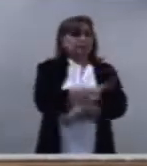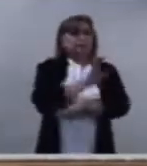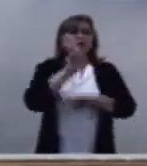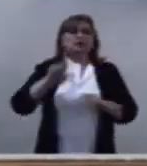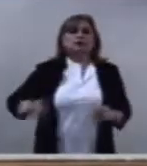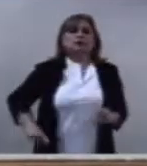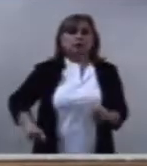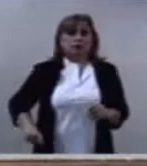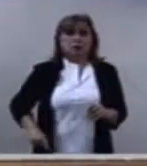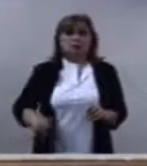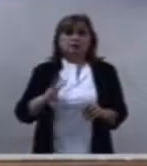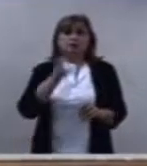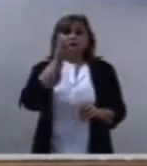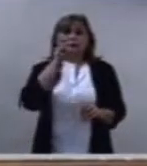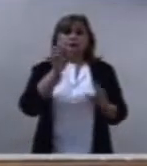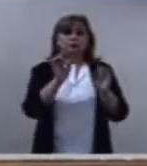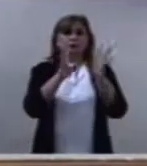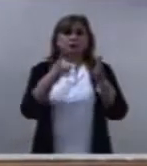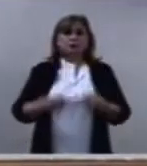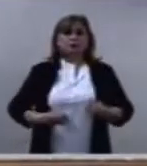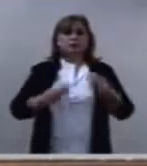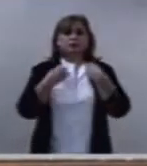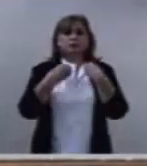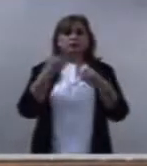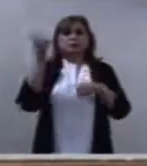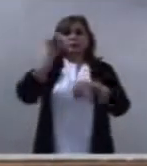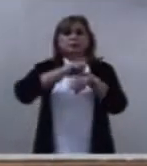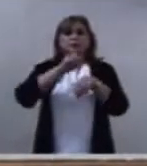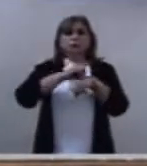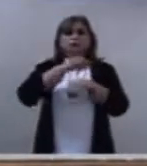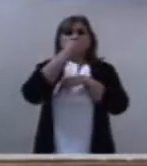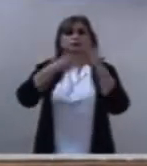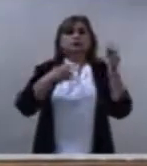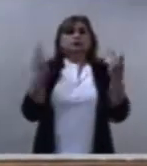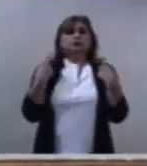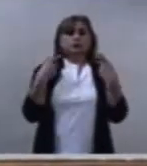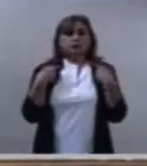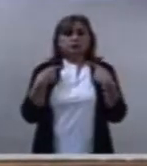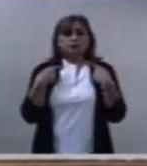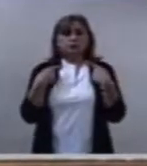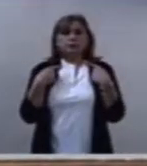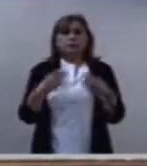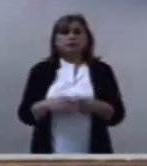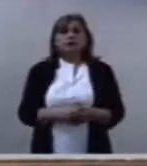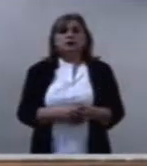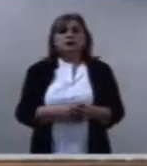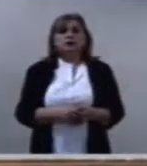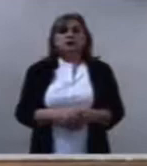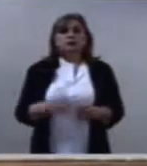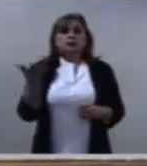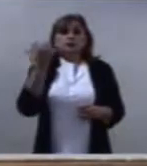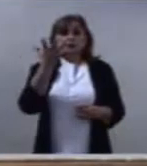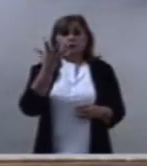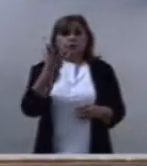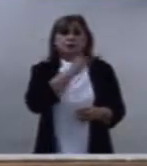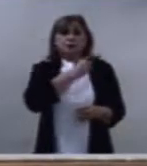muy importante en todo esto que hay que hacerlo con respeto